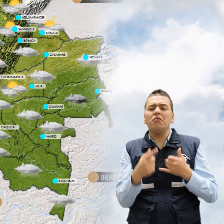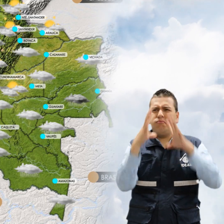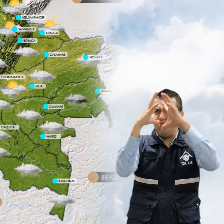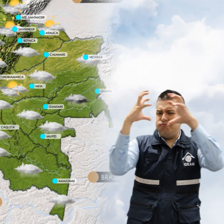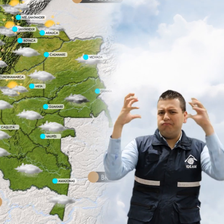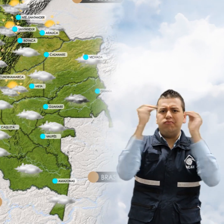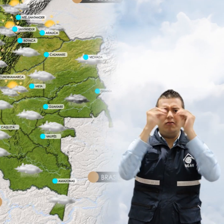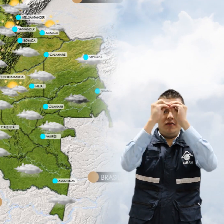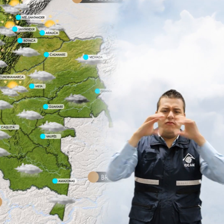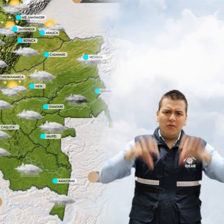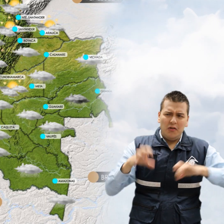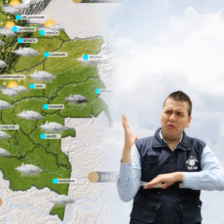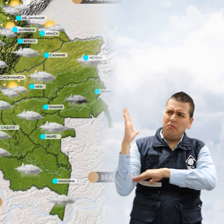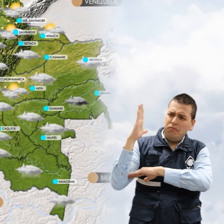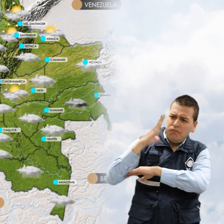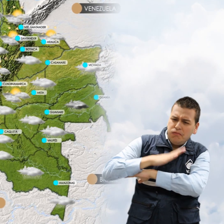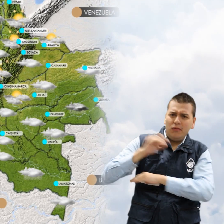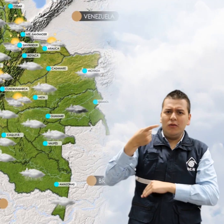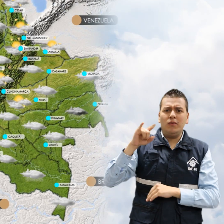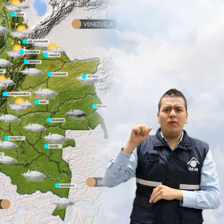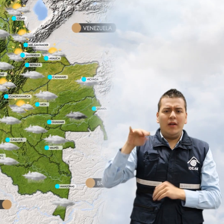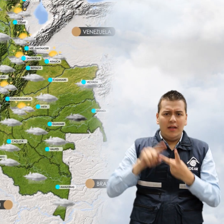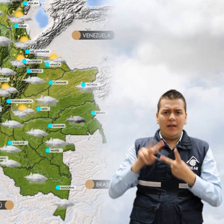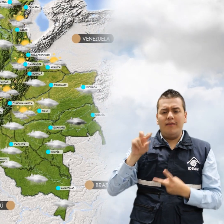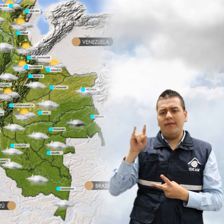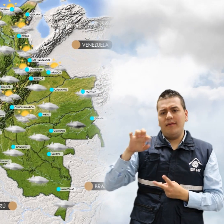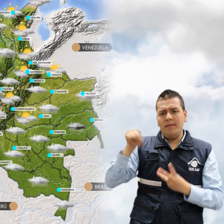lluvias durante las primeras horas del día en Guainía o Pes y Amazonas.